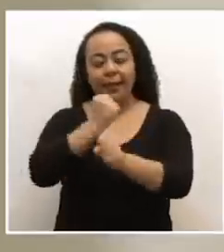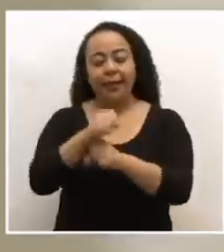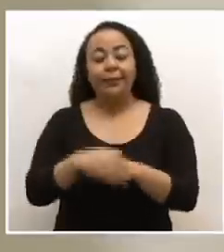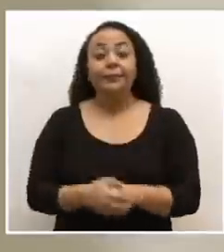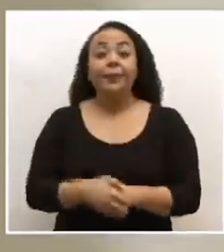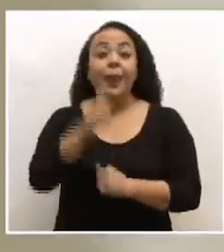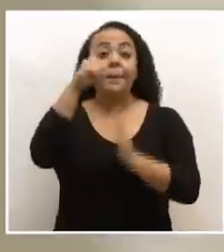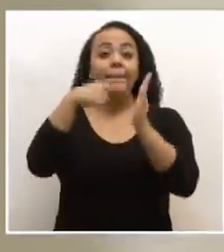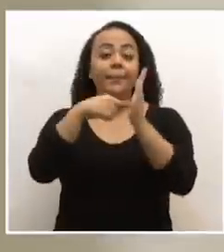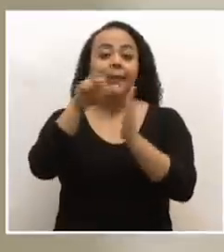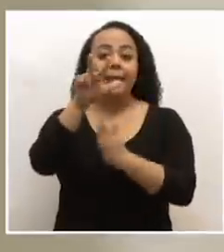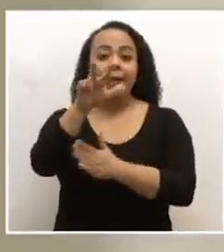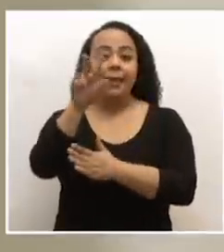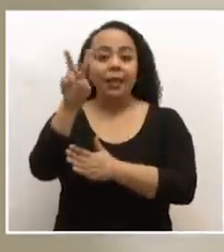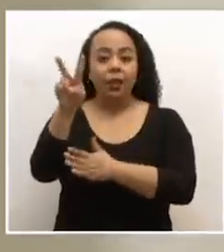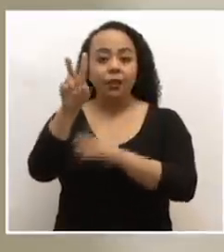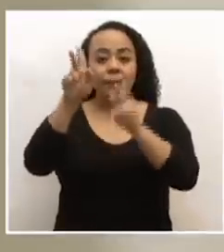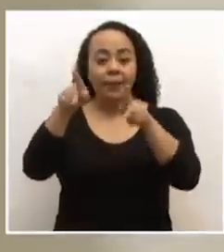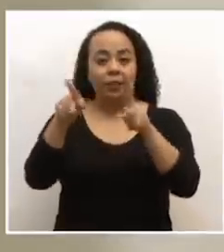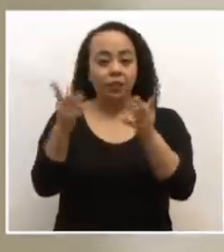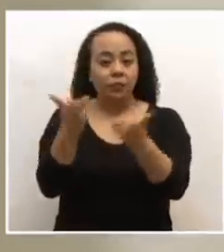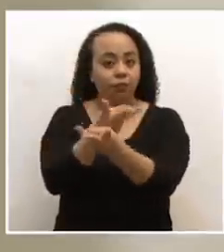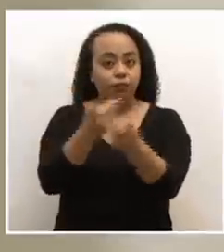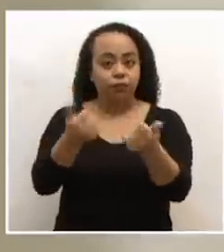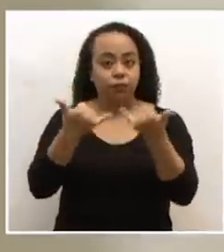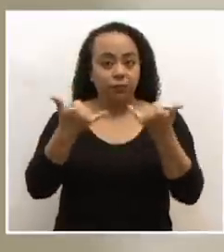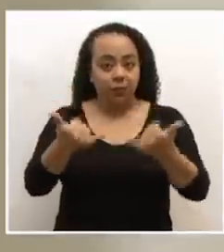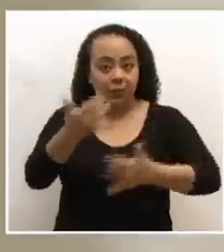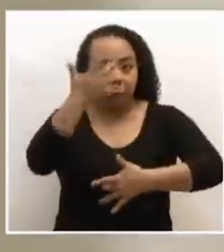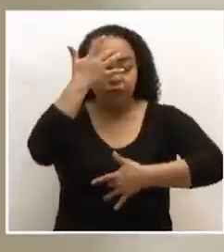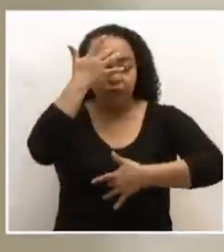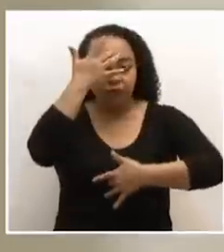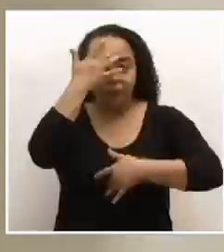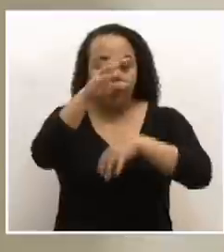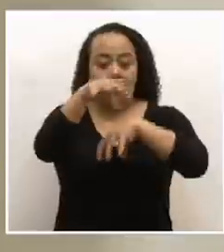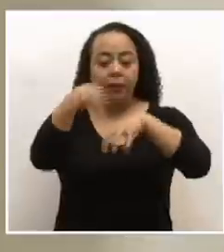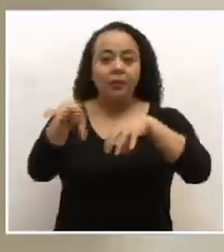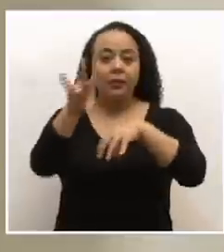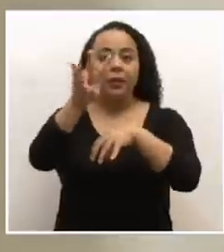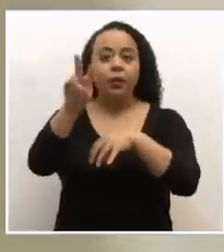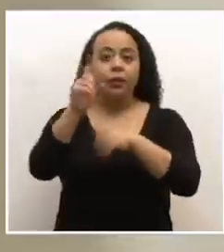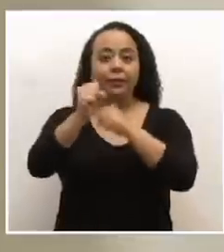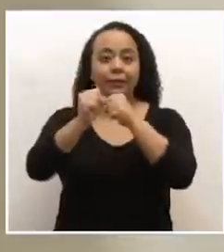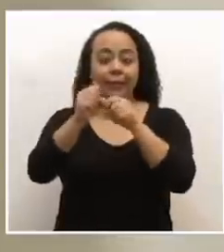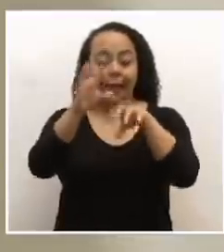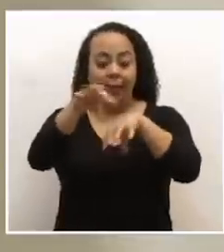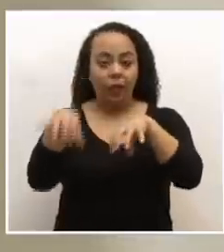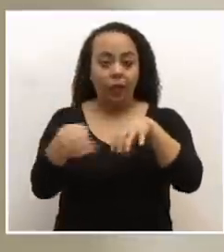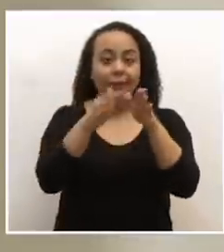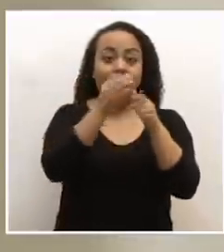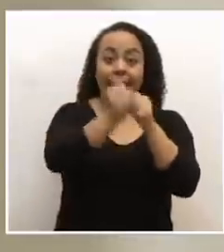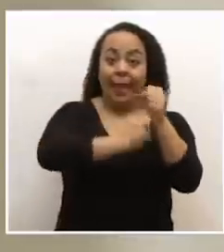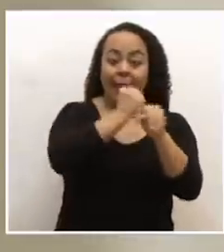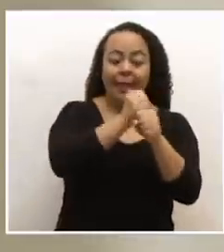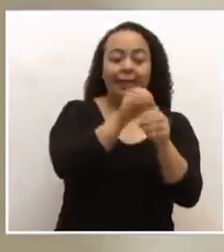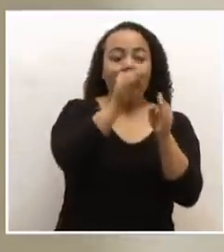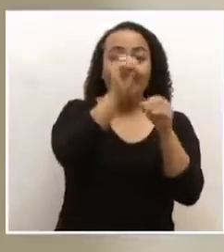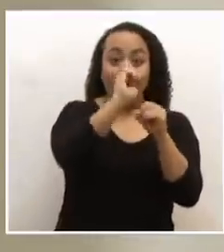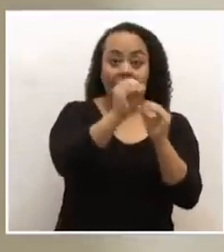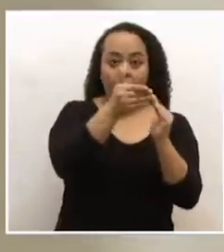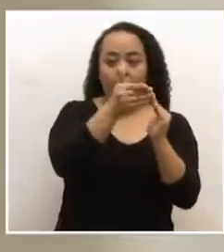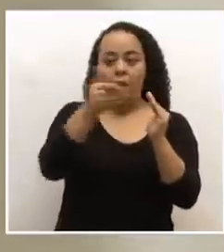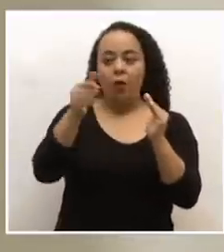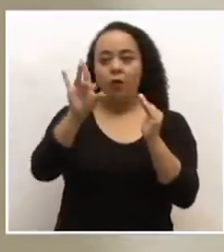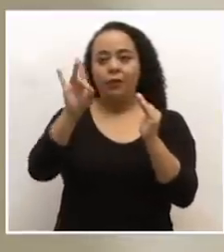,032 personas recuperadas, están distribuidas en 72 cantones. El rango de edad de estas personas va desde los 0 a hasta los